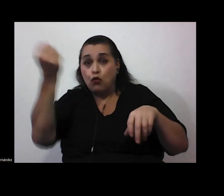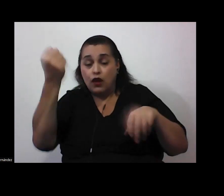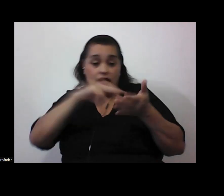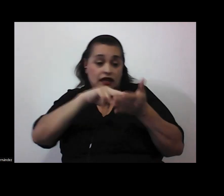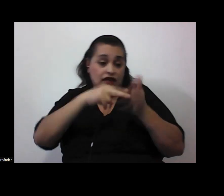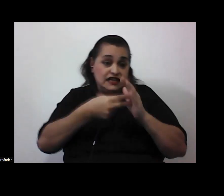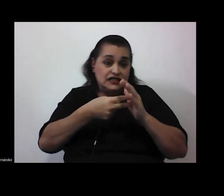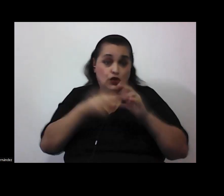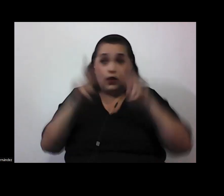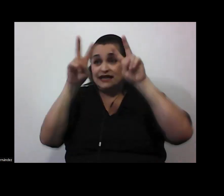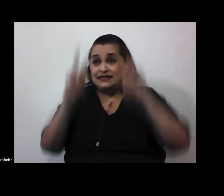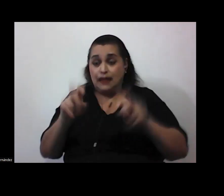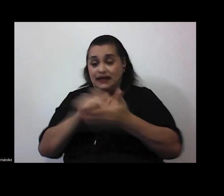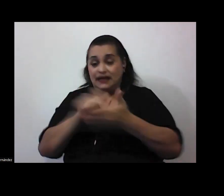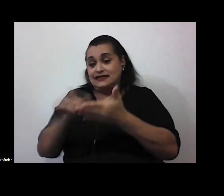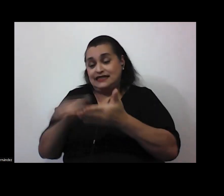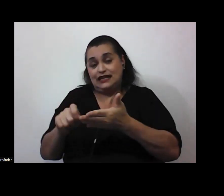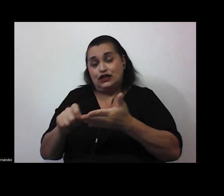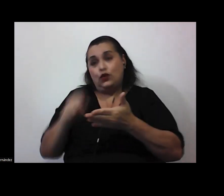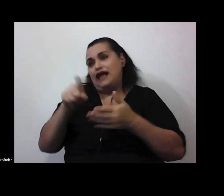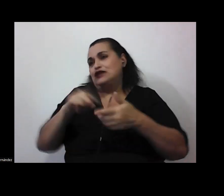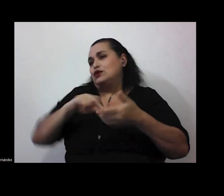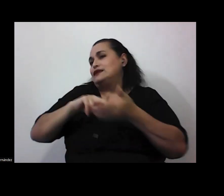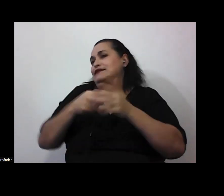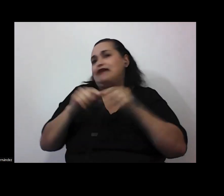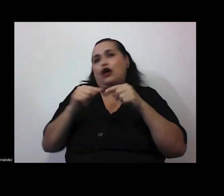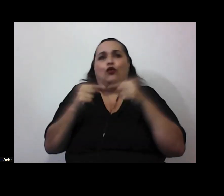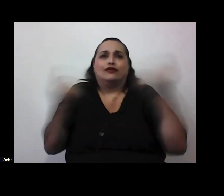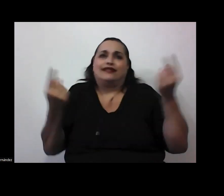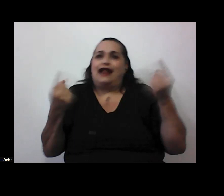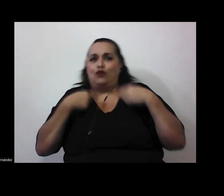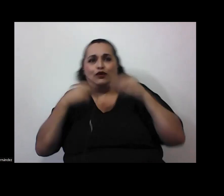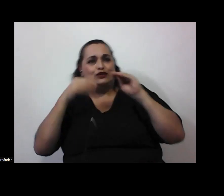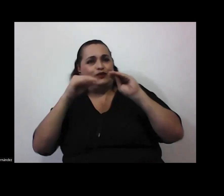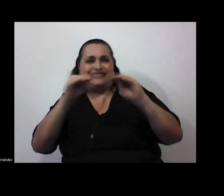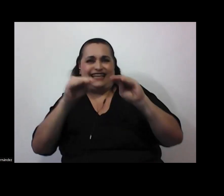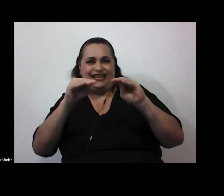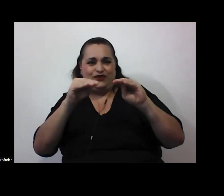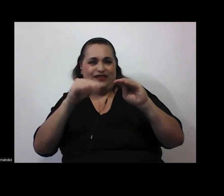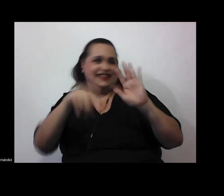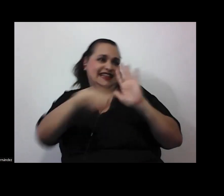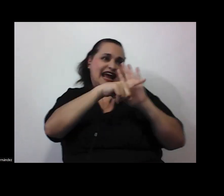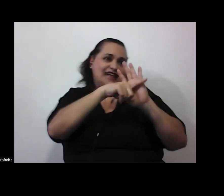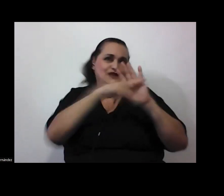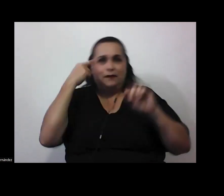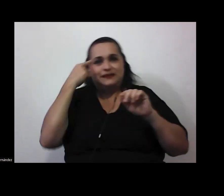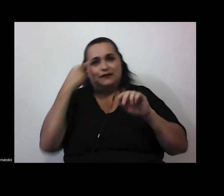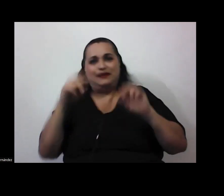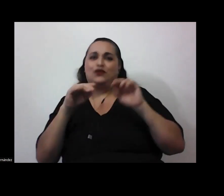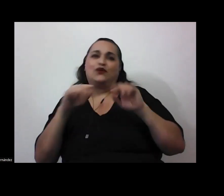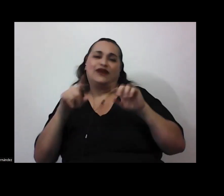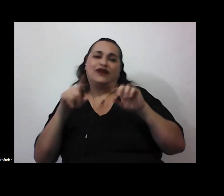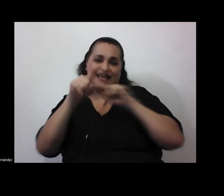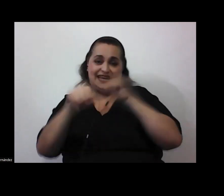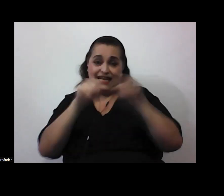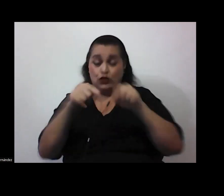un examen escrito eso es autocontradictorio eso es la negación del pensamiento crítico para enseñar